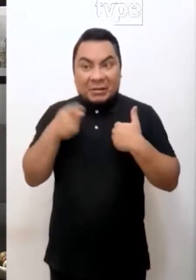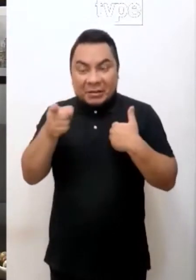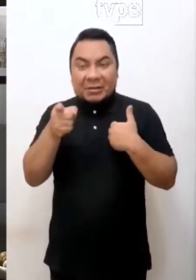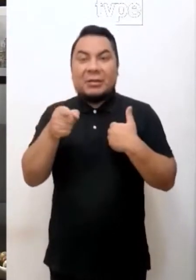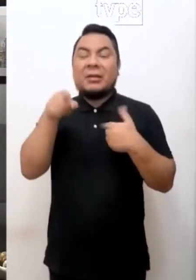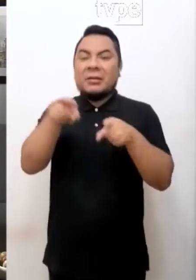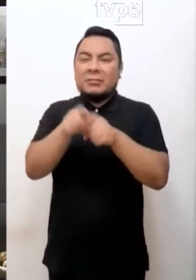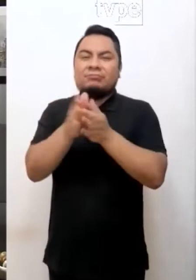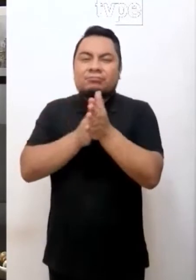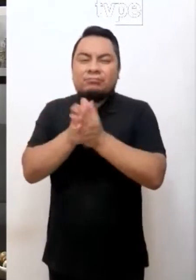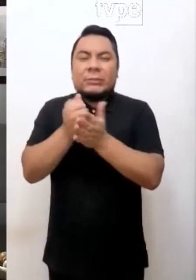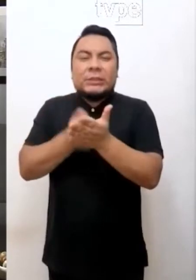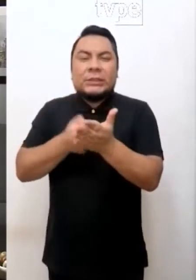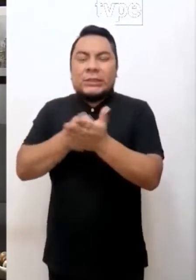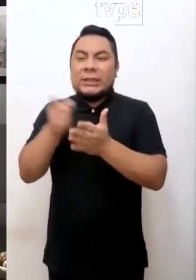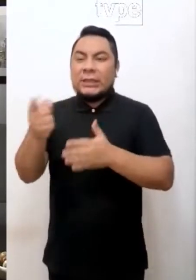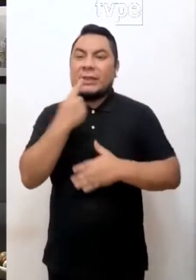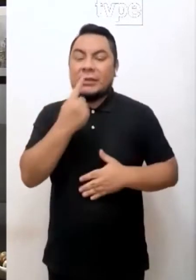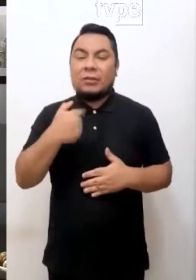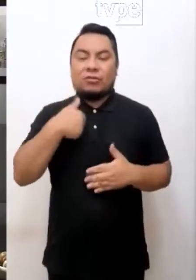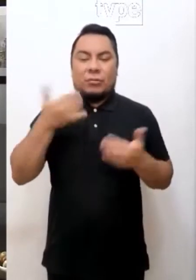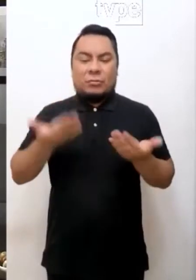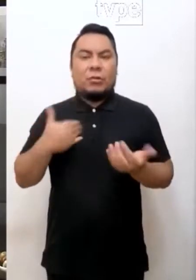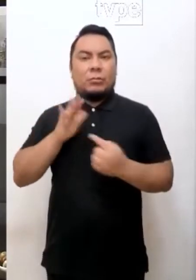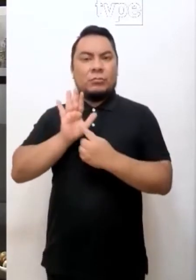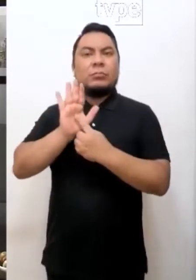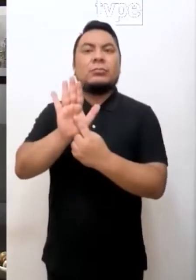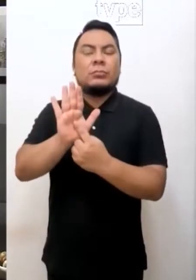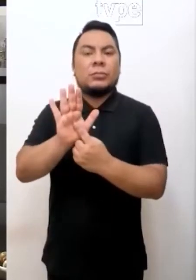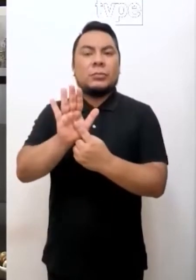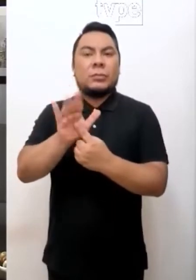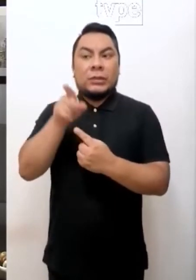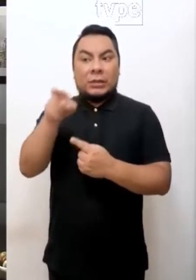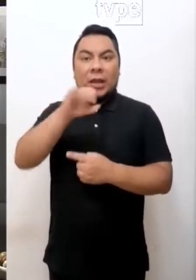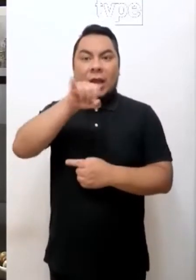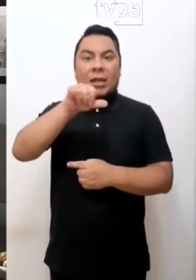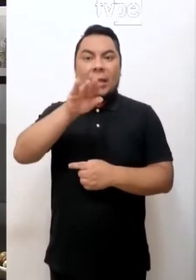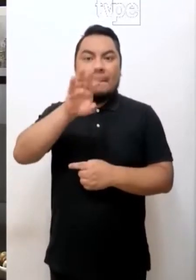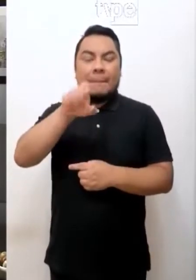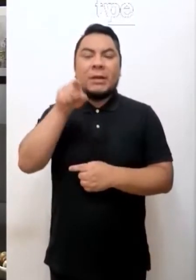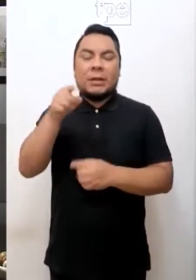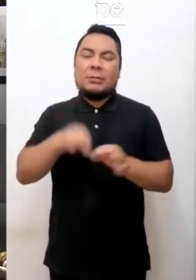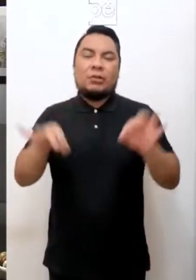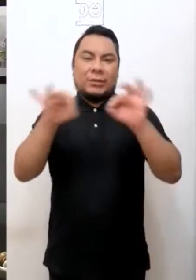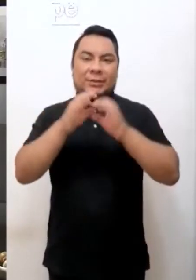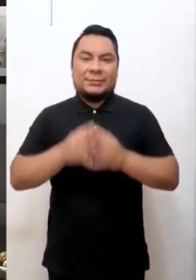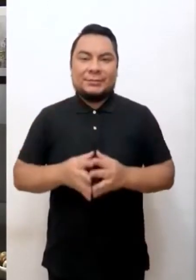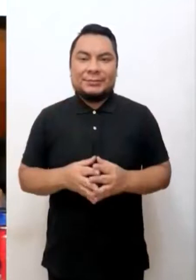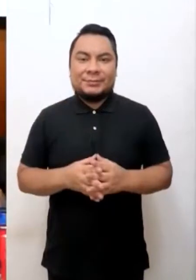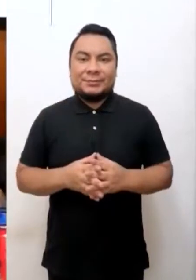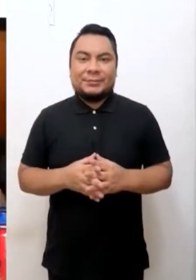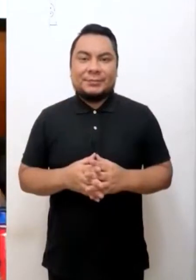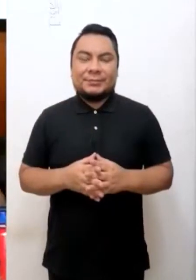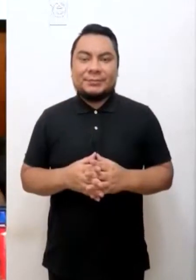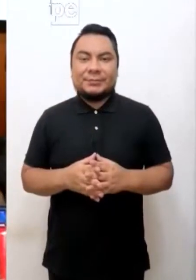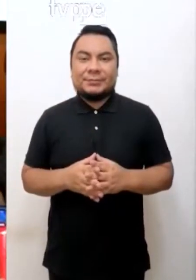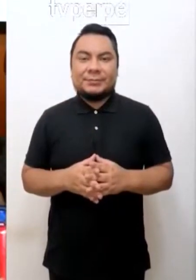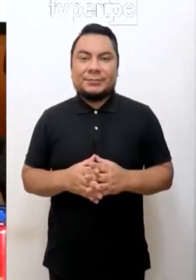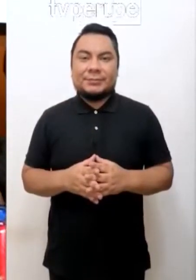tiene, con las ganas que él tiene de decir, oye, aquí estoy yo, soy Jaime Cruz, es lo importante.